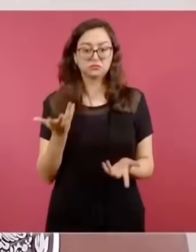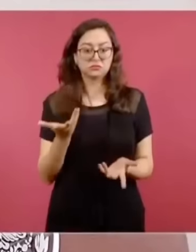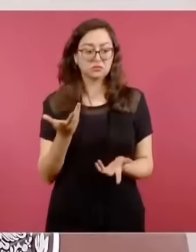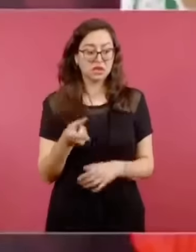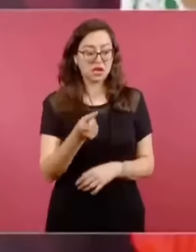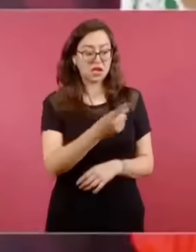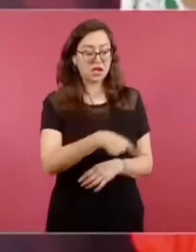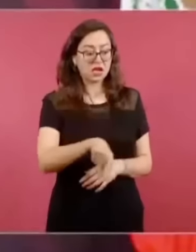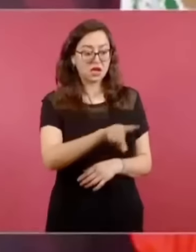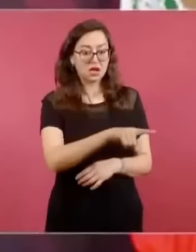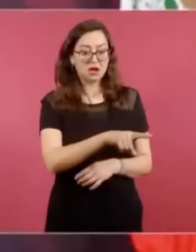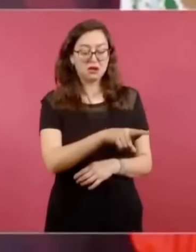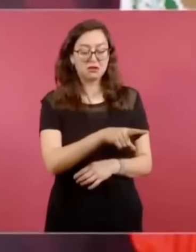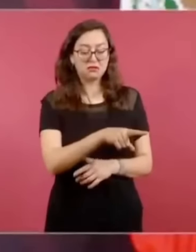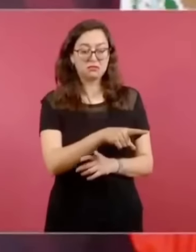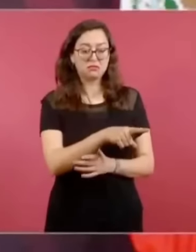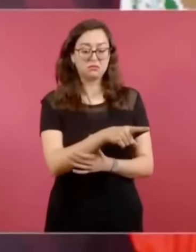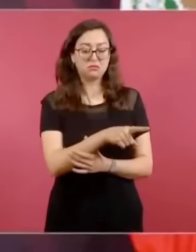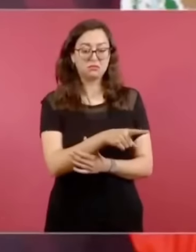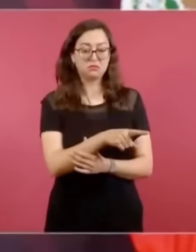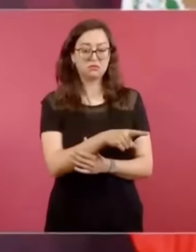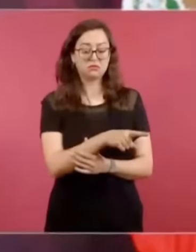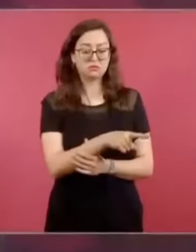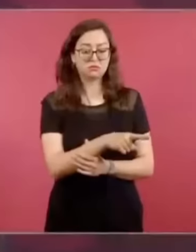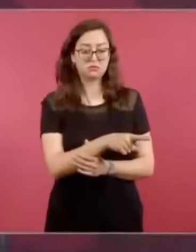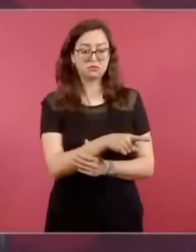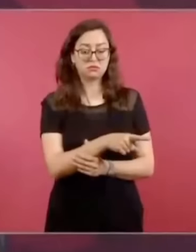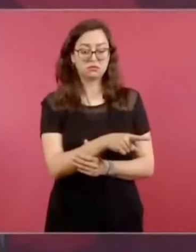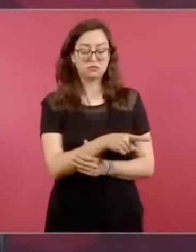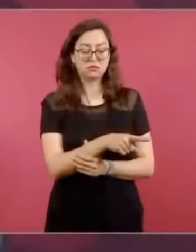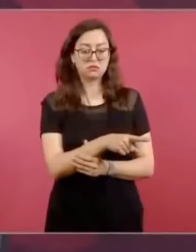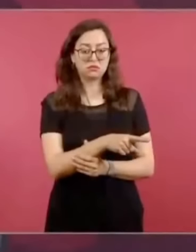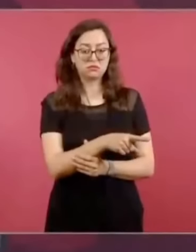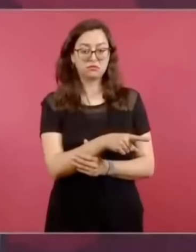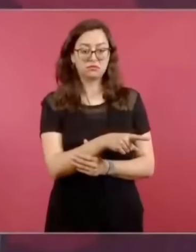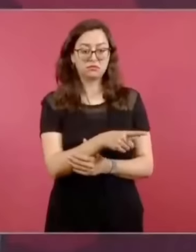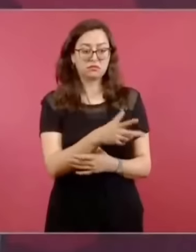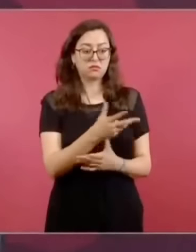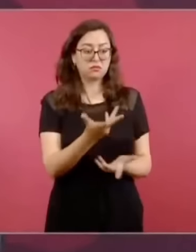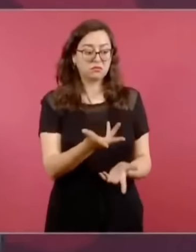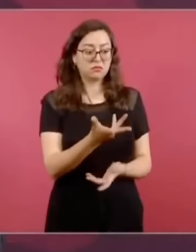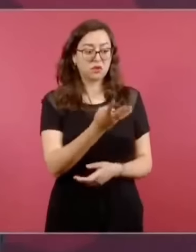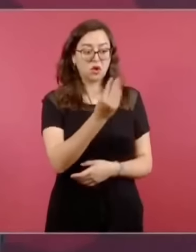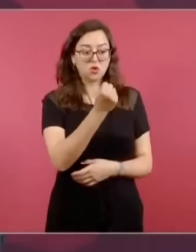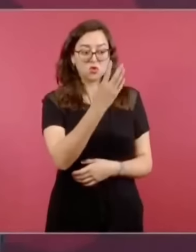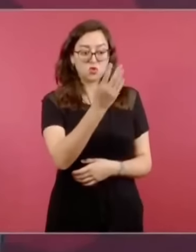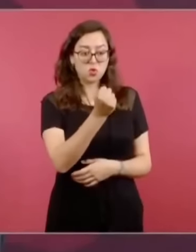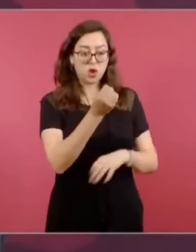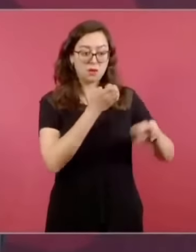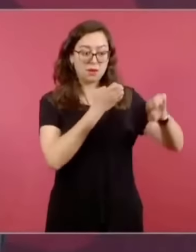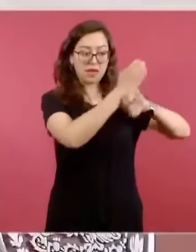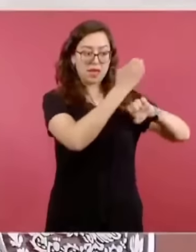excusas, pretextos